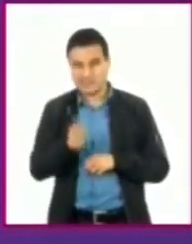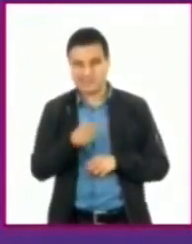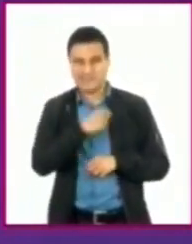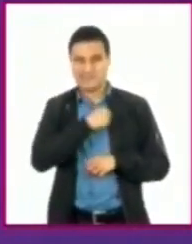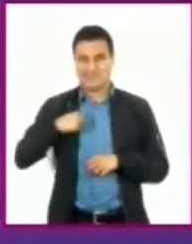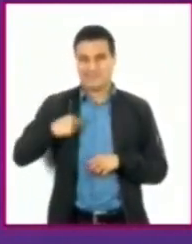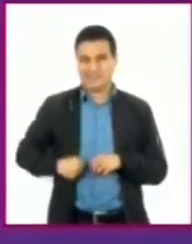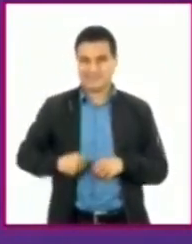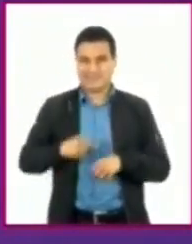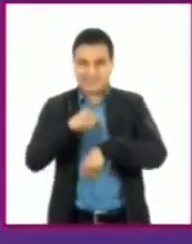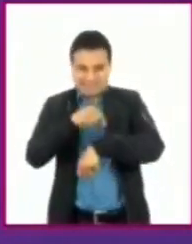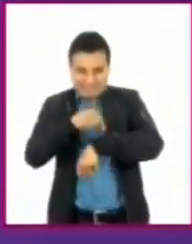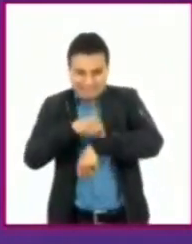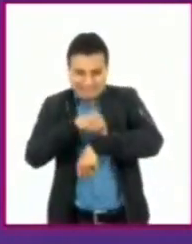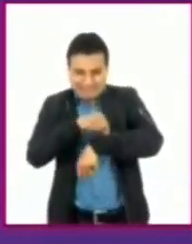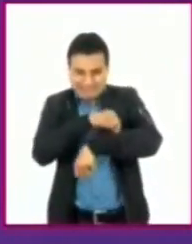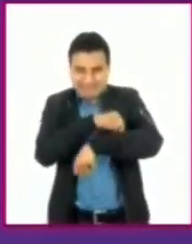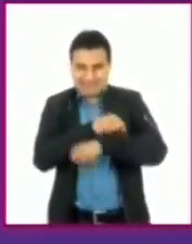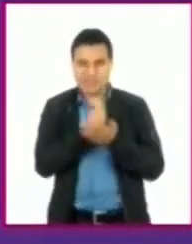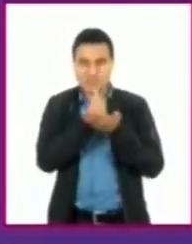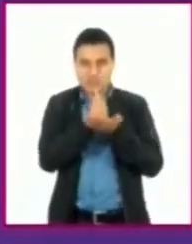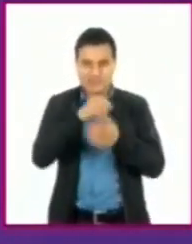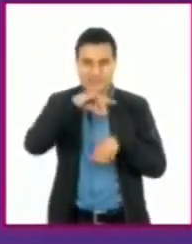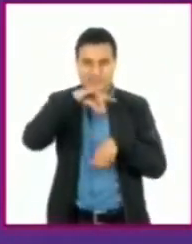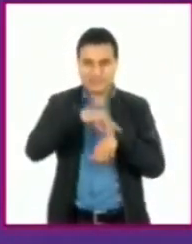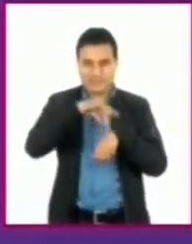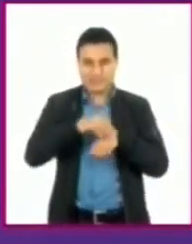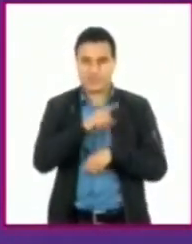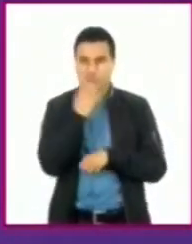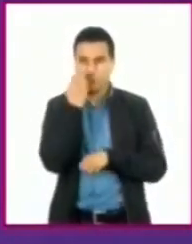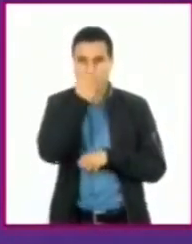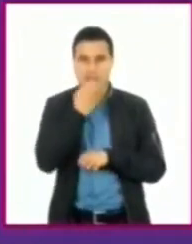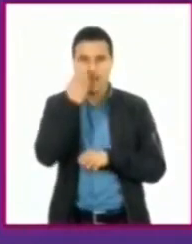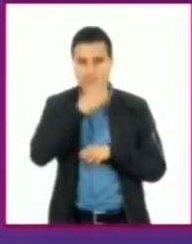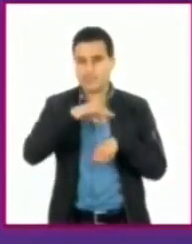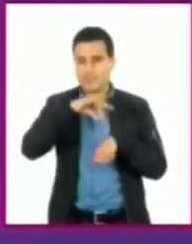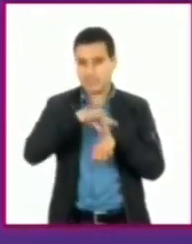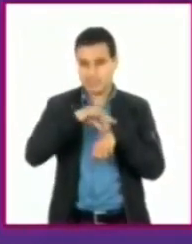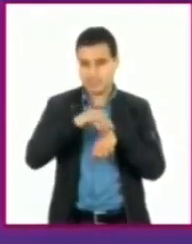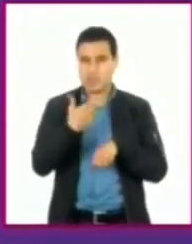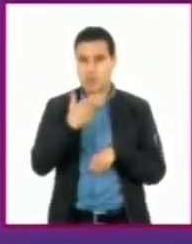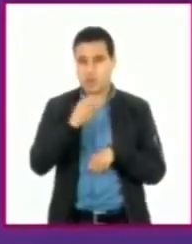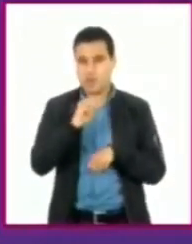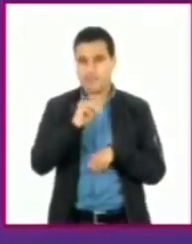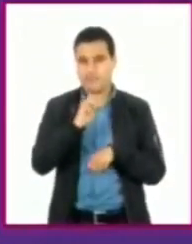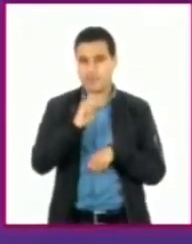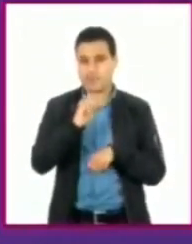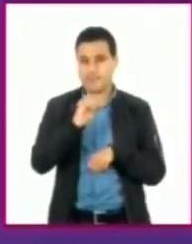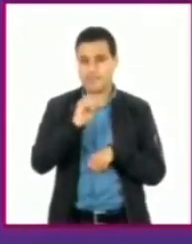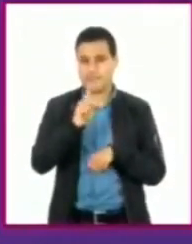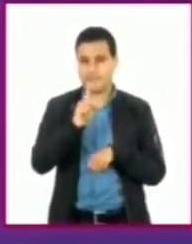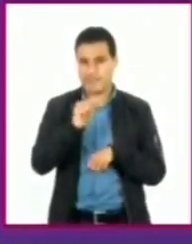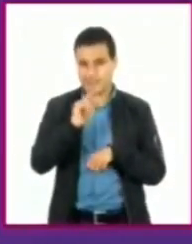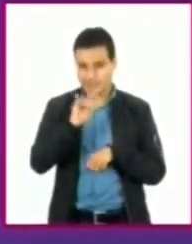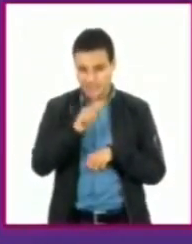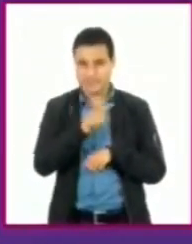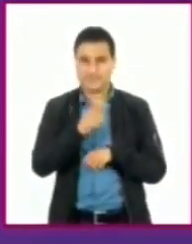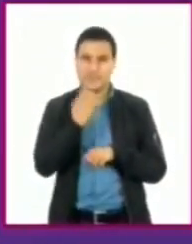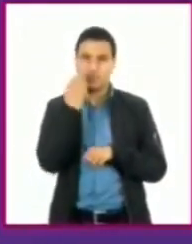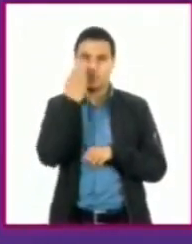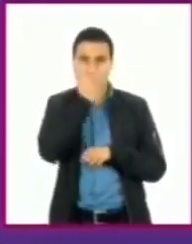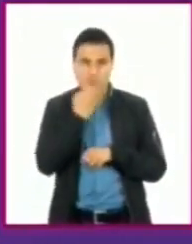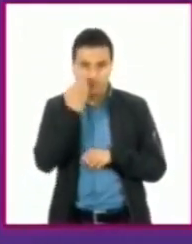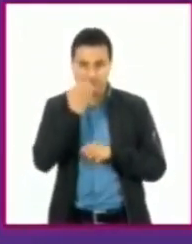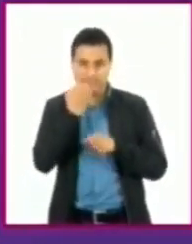de Medicina y Homeopatía. Y bueno, tiene muchos años trabajando en diferentes hospitales. Ahora está en el Hospital